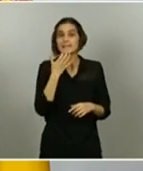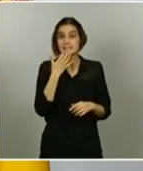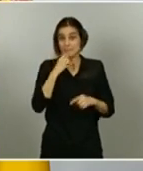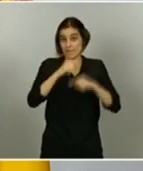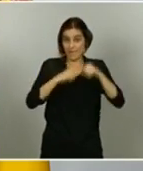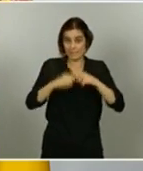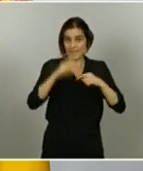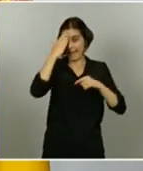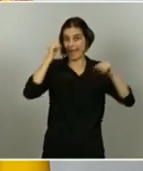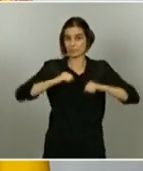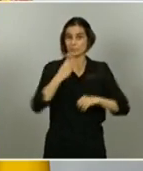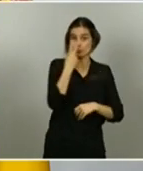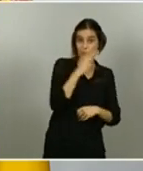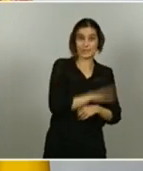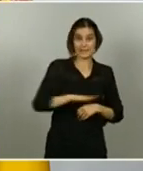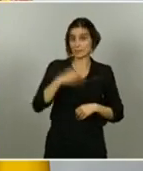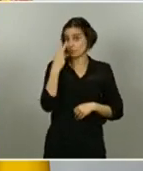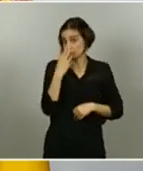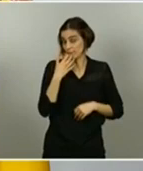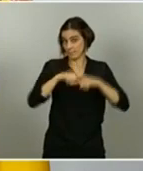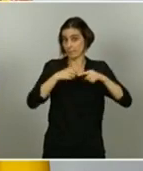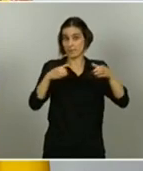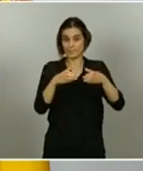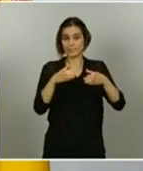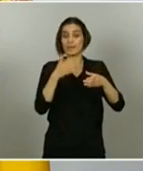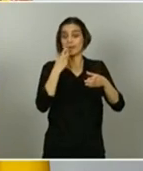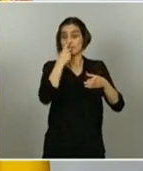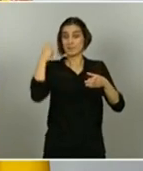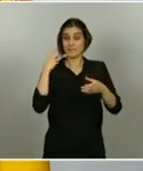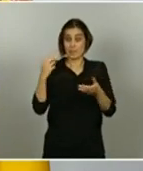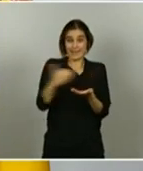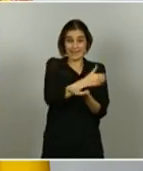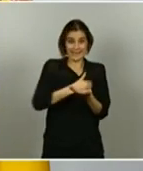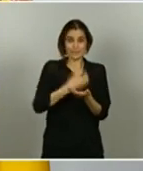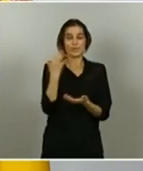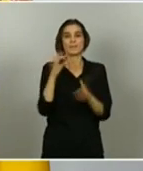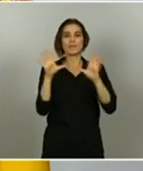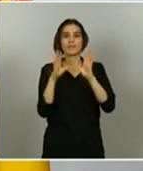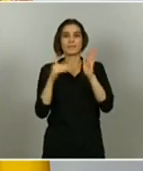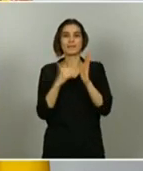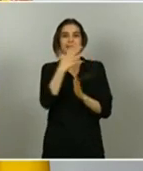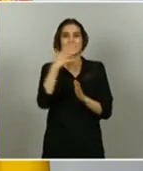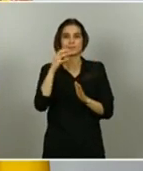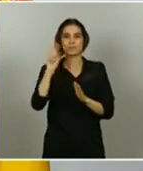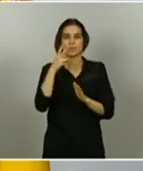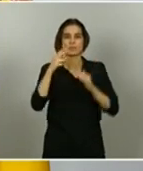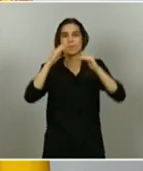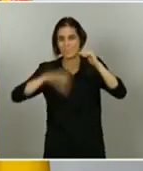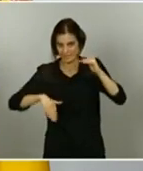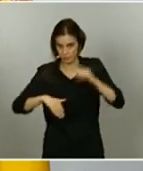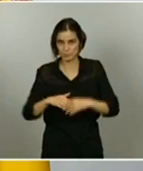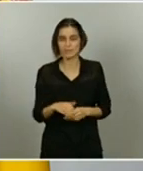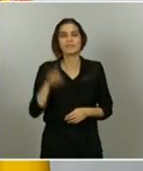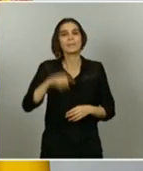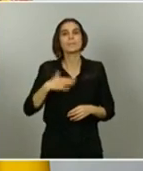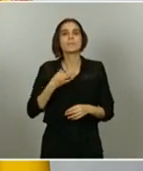adultos y dos menores, sus ingresos en el año anterior no deben superar los 10.500 euros. Y también se puede solicitar si durante